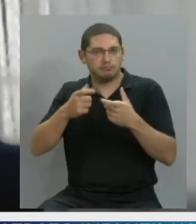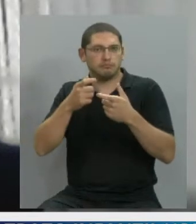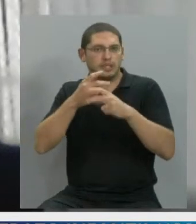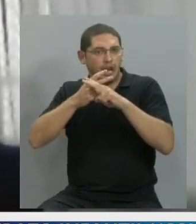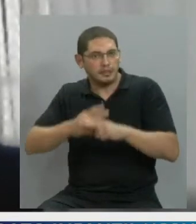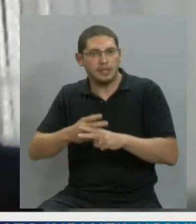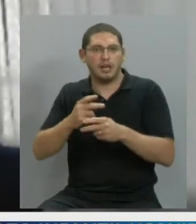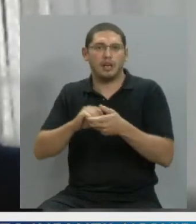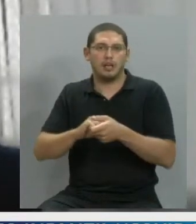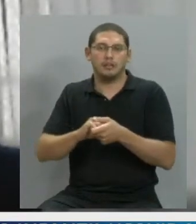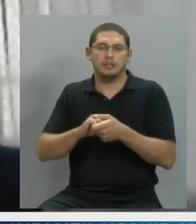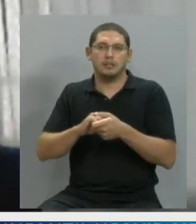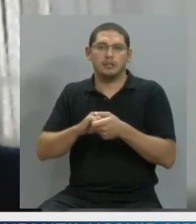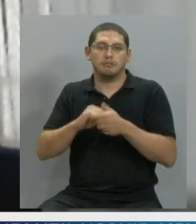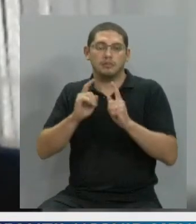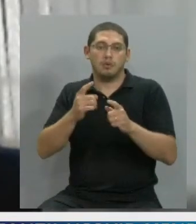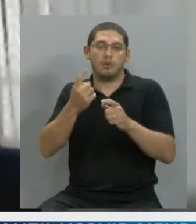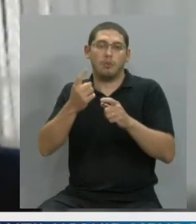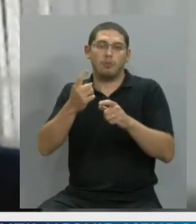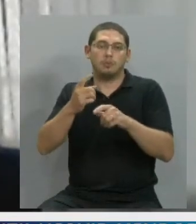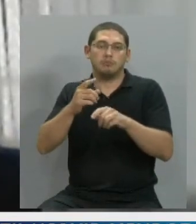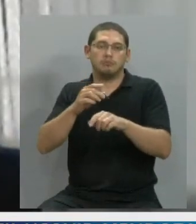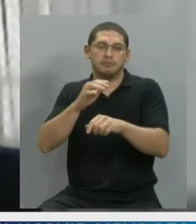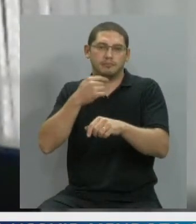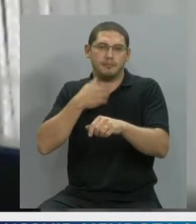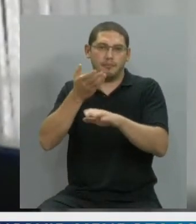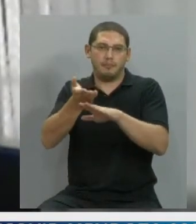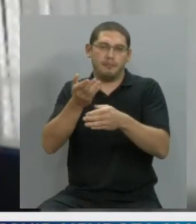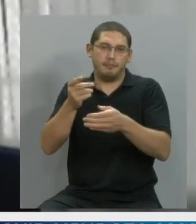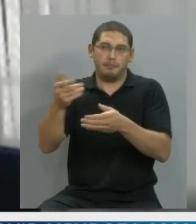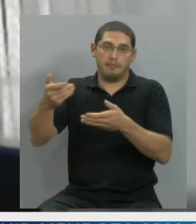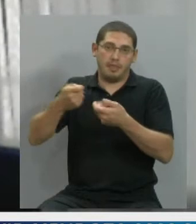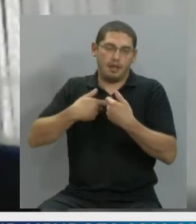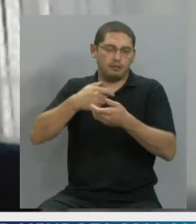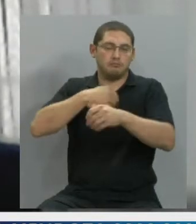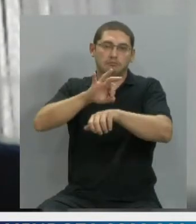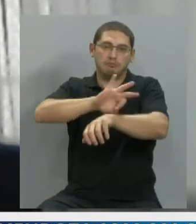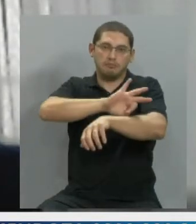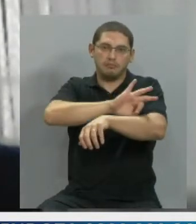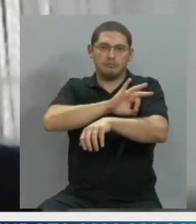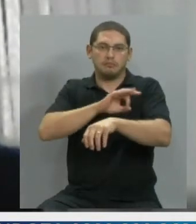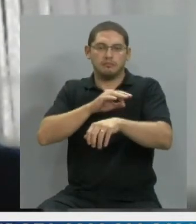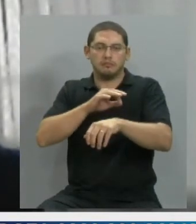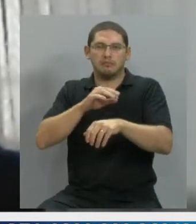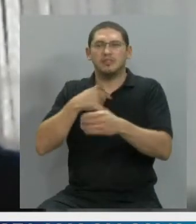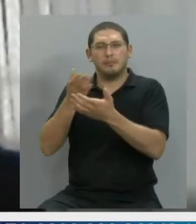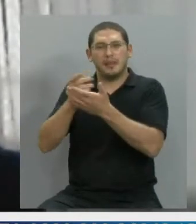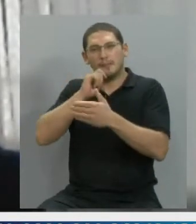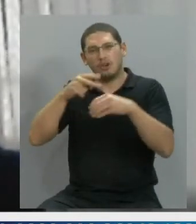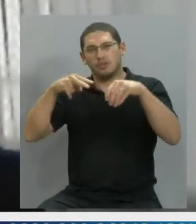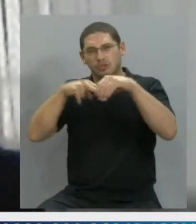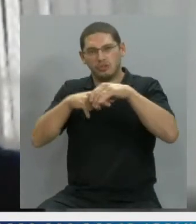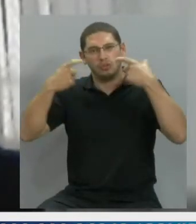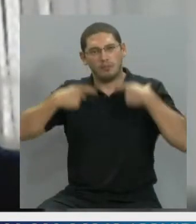me daba un electromiograma para una pierna completa, yo le pedí una tomografía, me dijo que no, me iba a dar